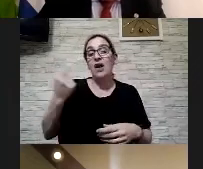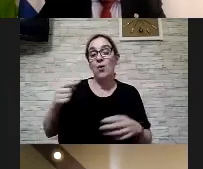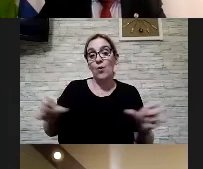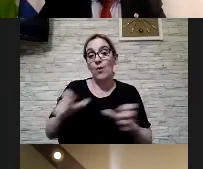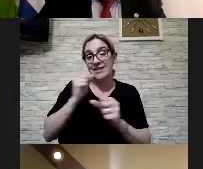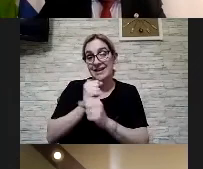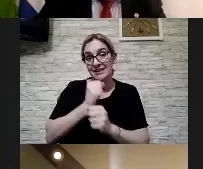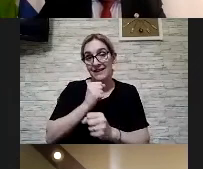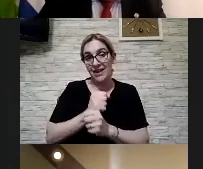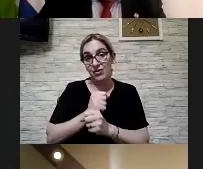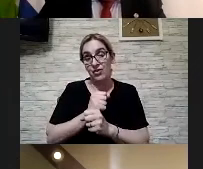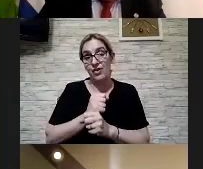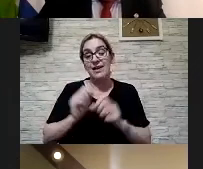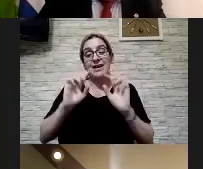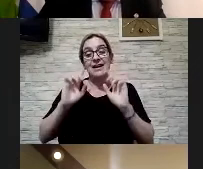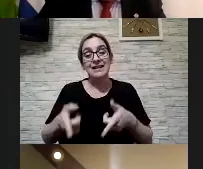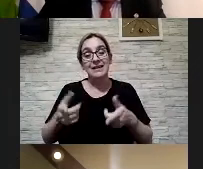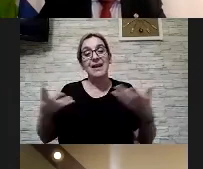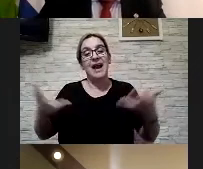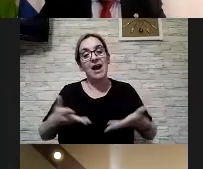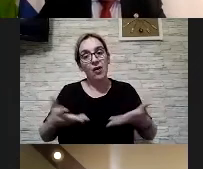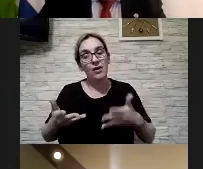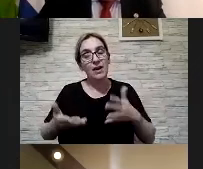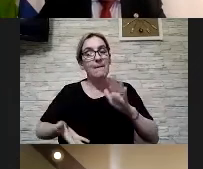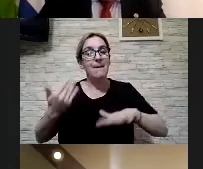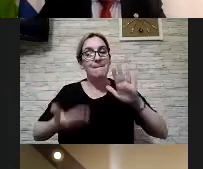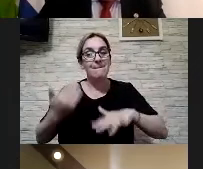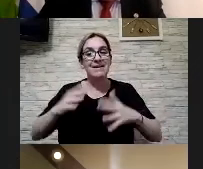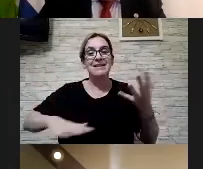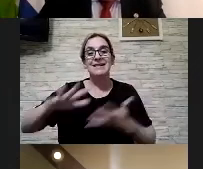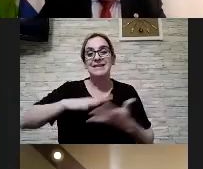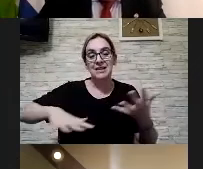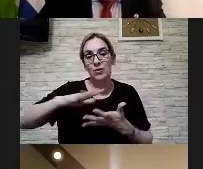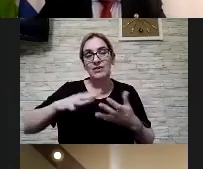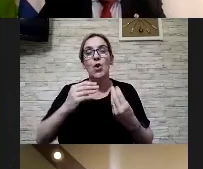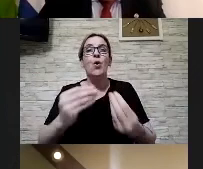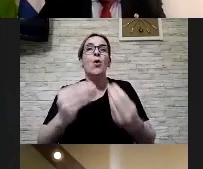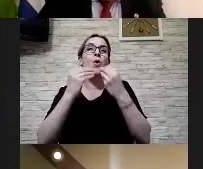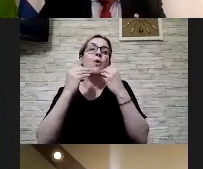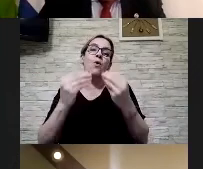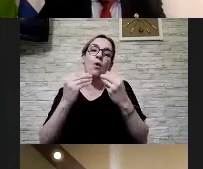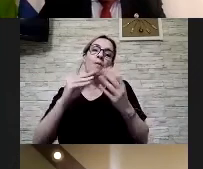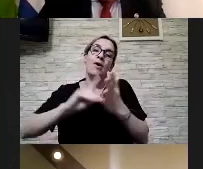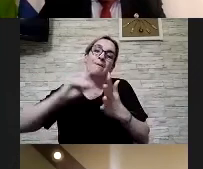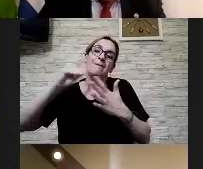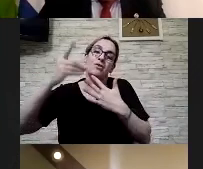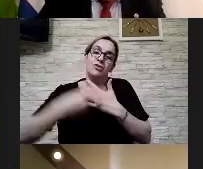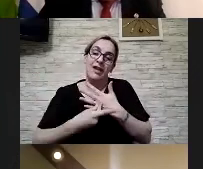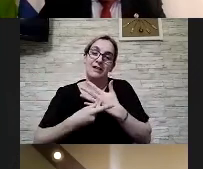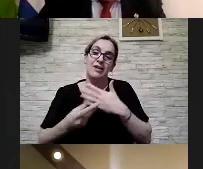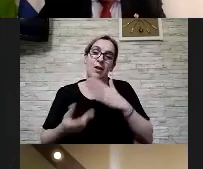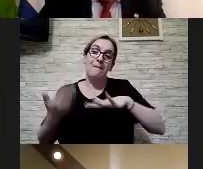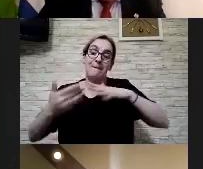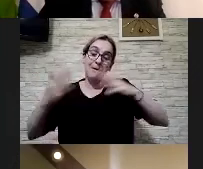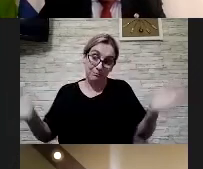y el punto número 11 tiene que ver con el monitoreo y la evaluación y bueno a medida que el proyecto va en marcha